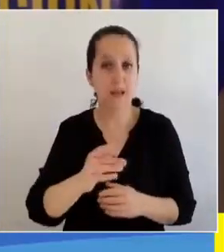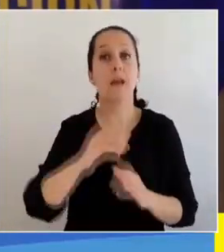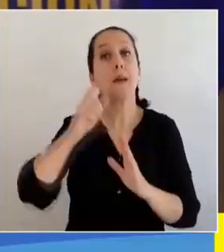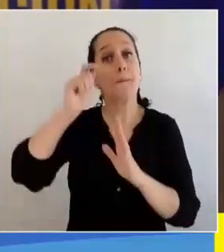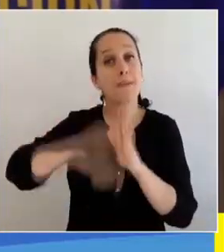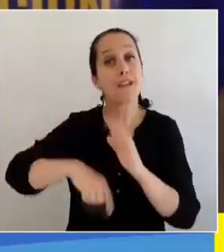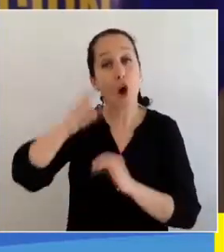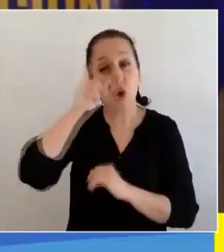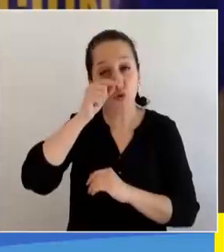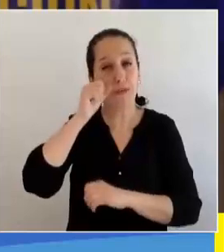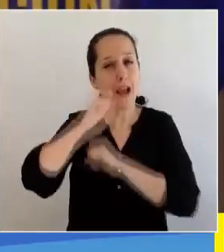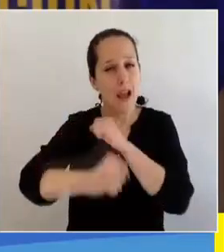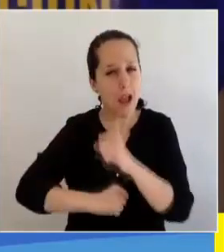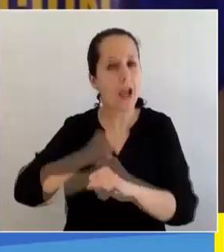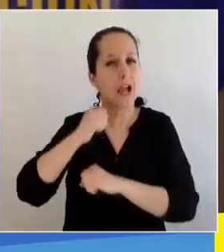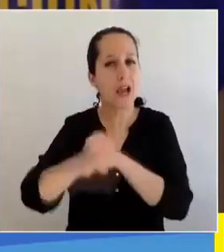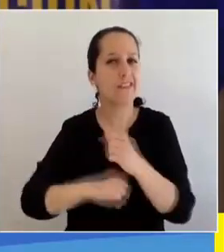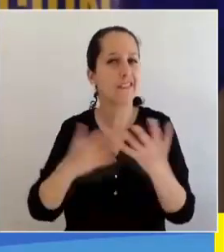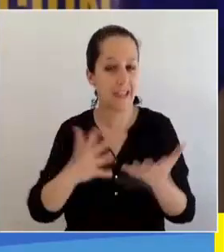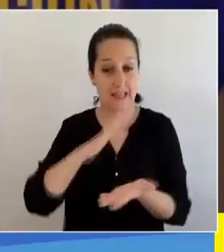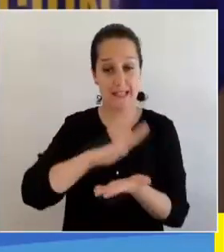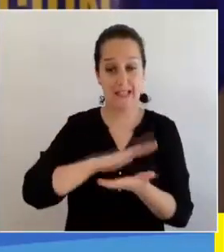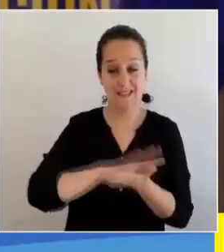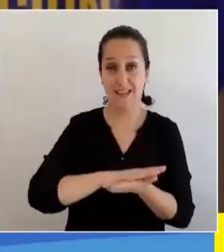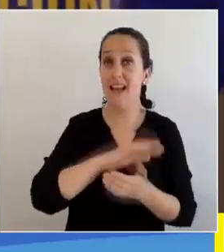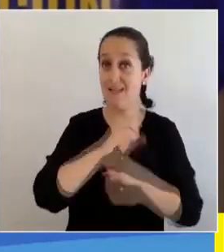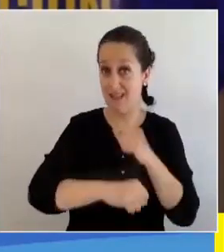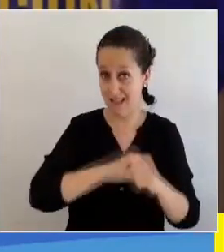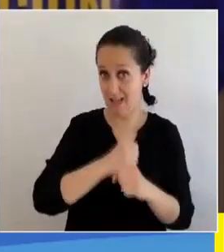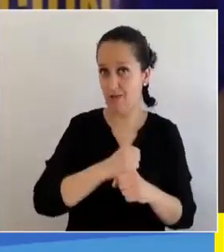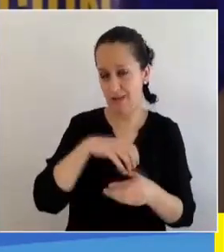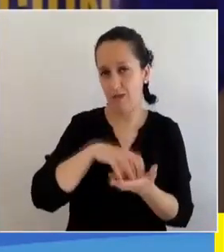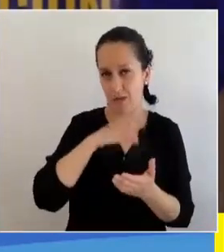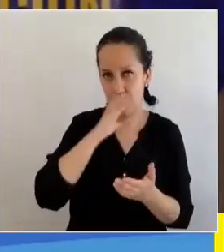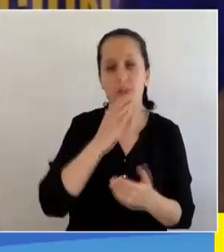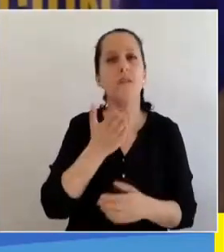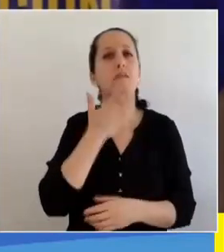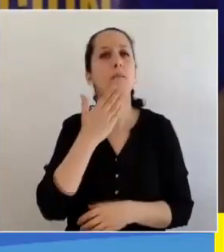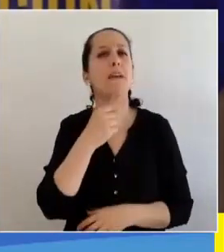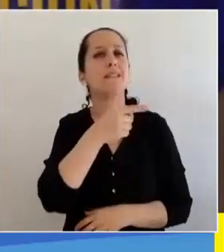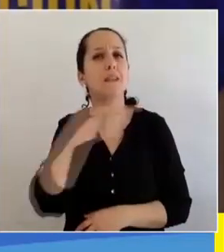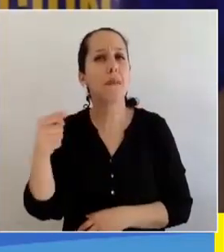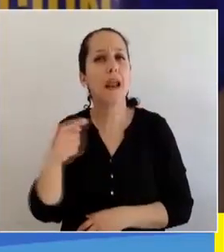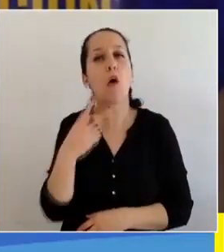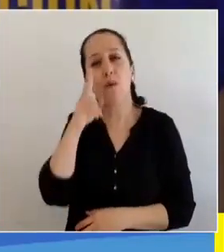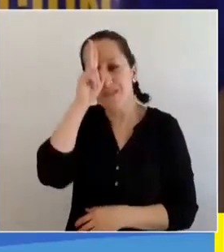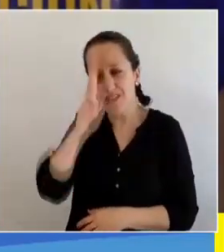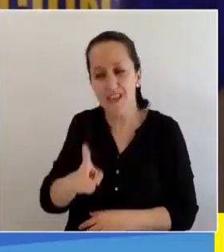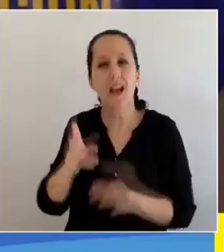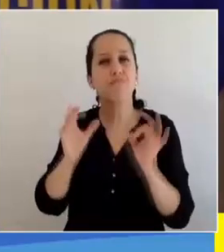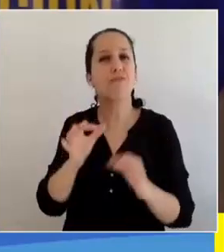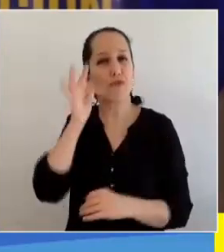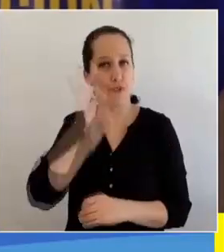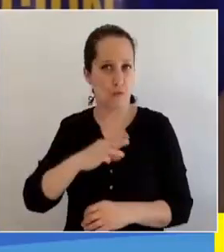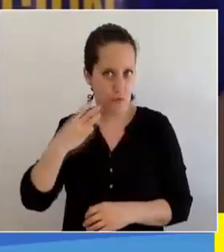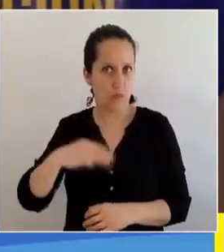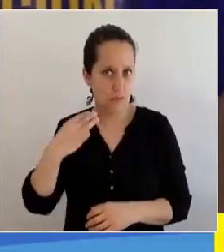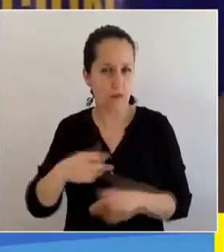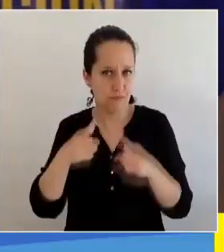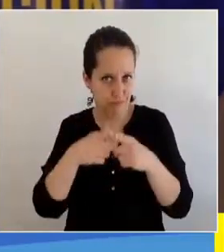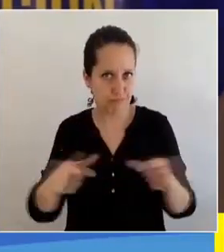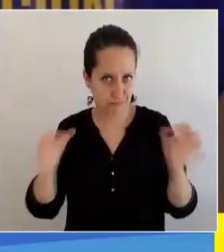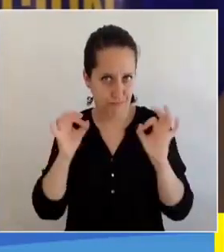Todos los meses de octubre, además de ser el aniversario de la ciudad, en la celebración de la semana del día del funcionario y la funcionaria